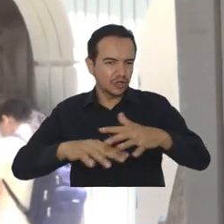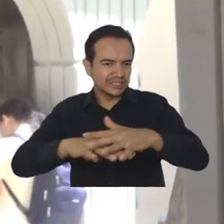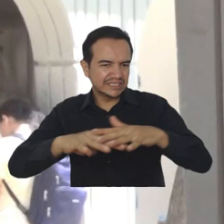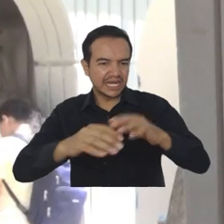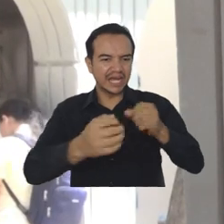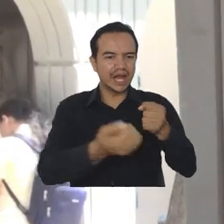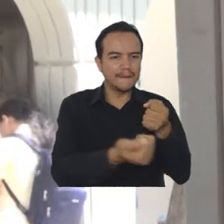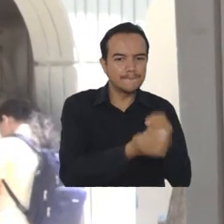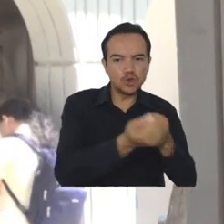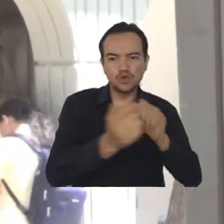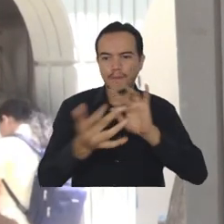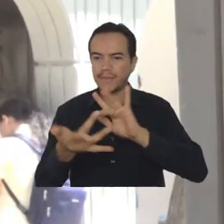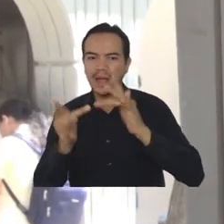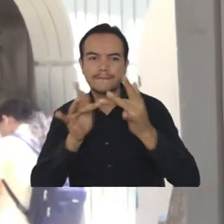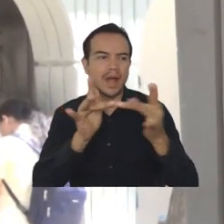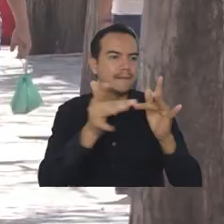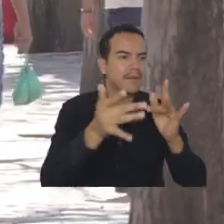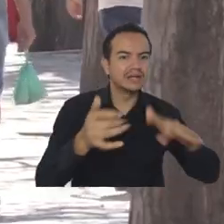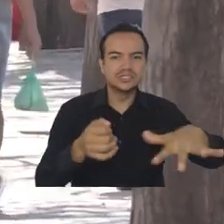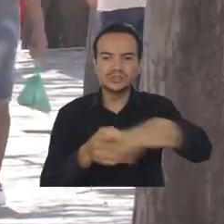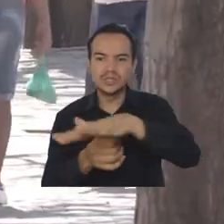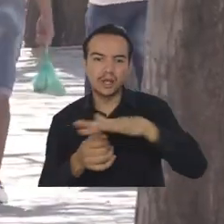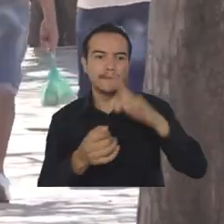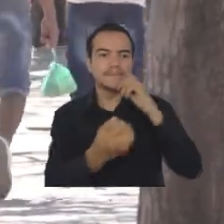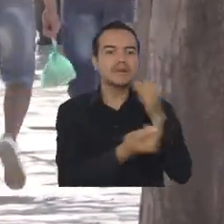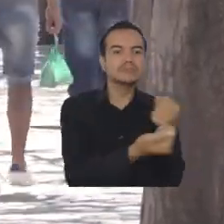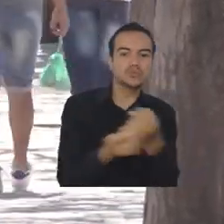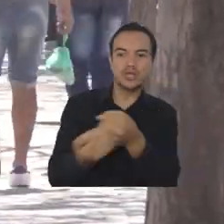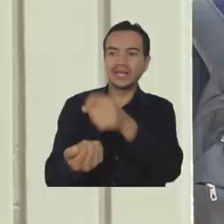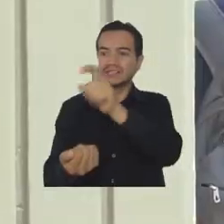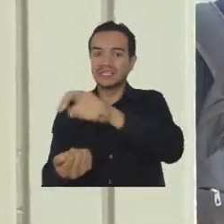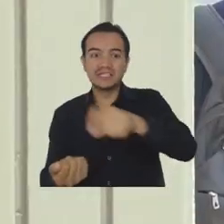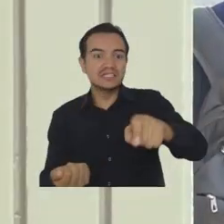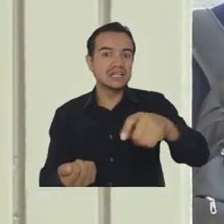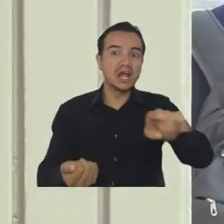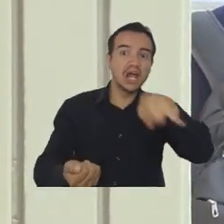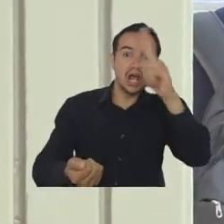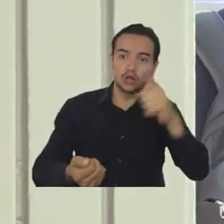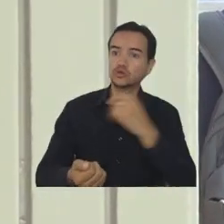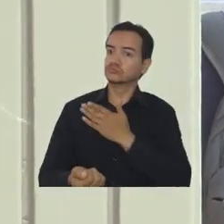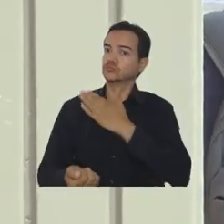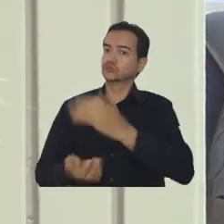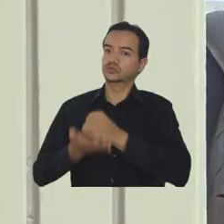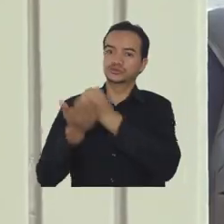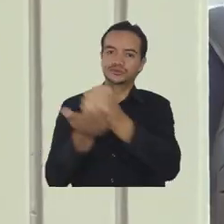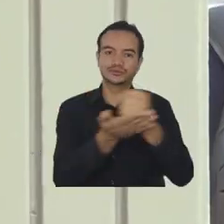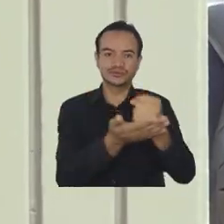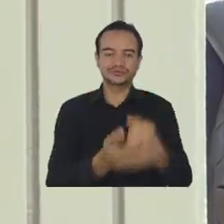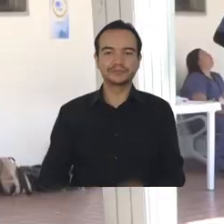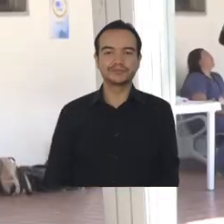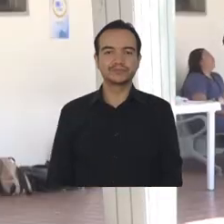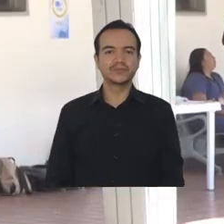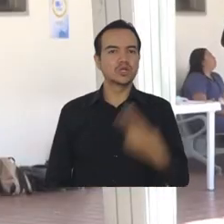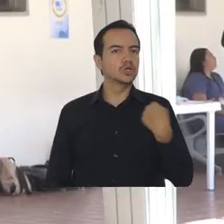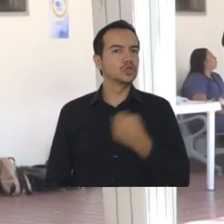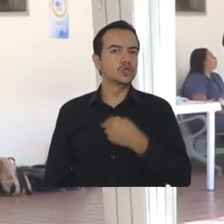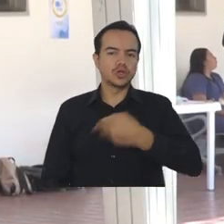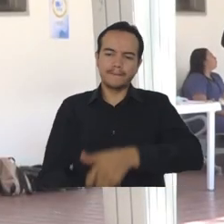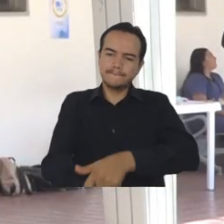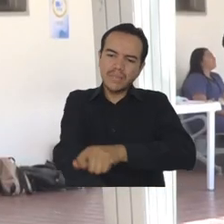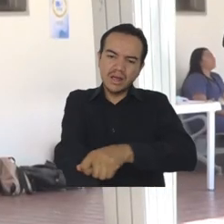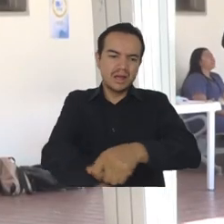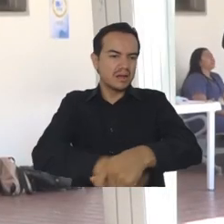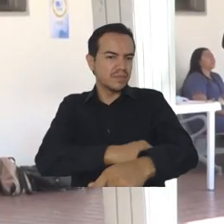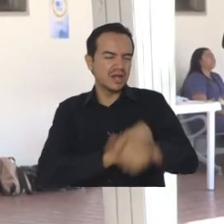y redes de apoyo que permitan el conjunto dar frente a las necesidades que en salud mental tenemos hoy por hoy. Sin duda, nuestro trabajo siempre